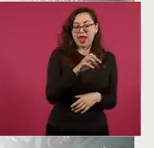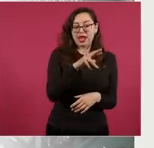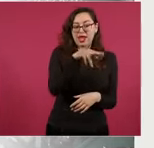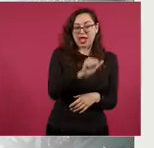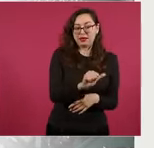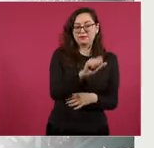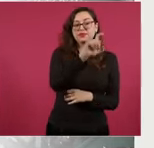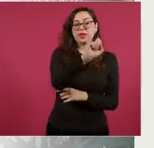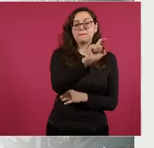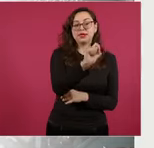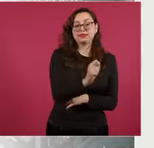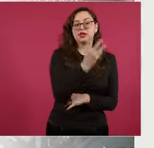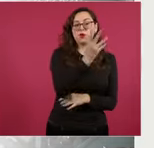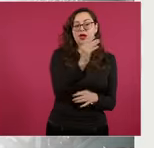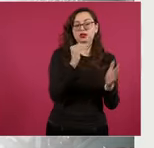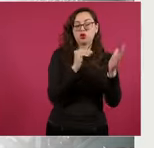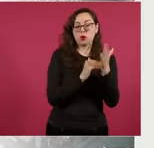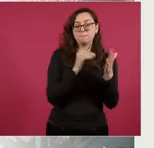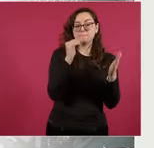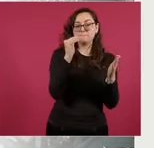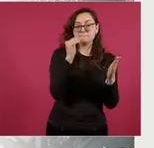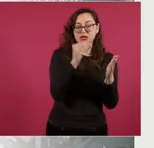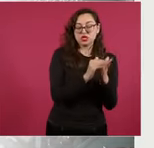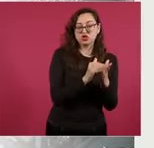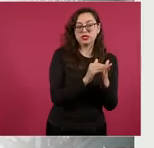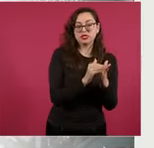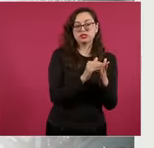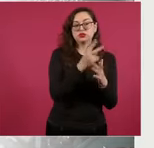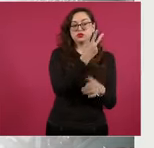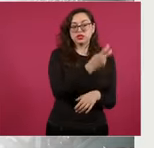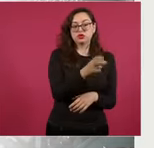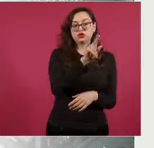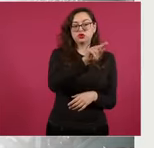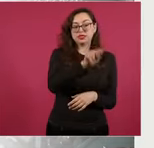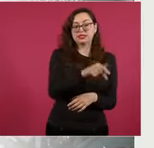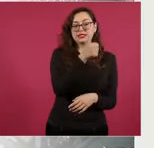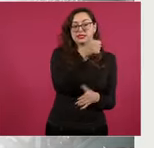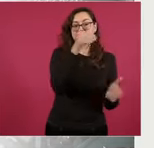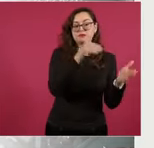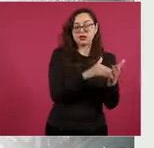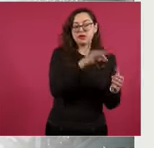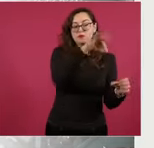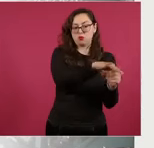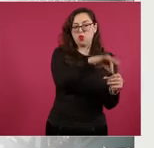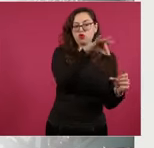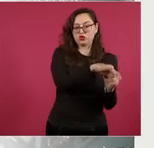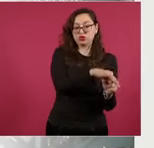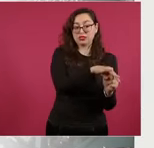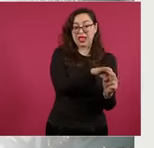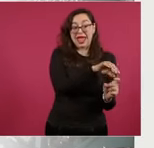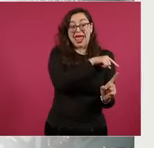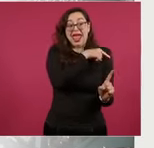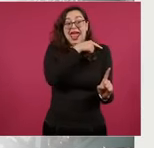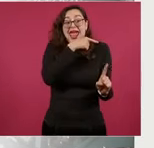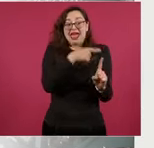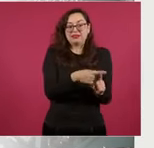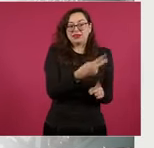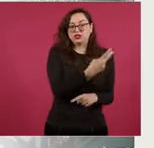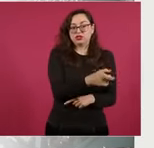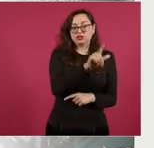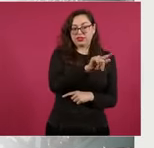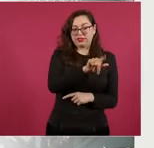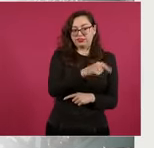millones de votos, 24 millones 286 mil entre el cociente natural